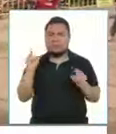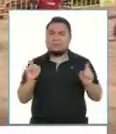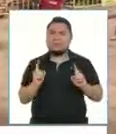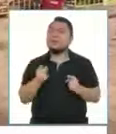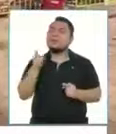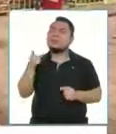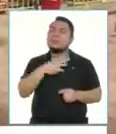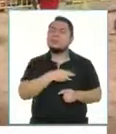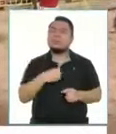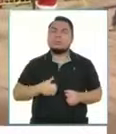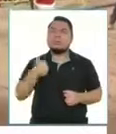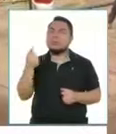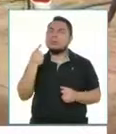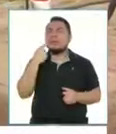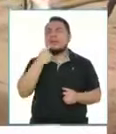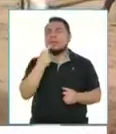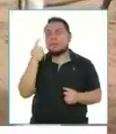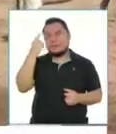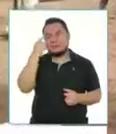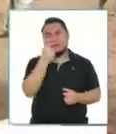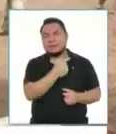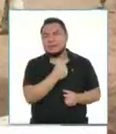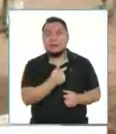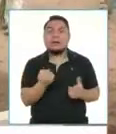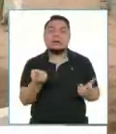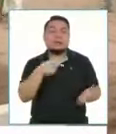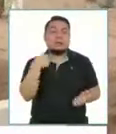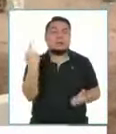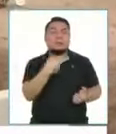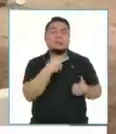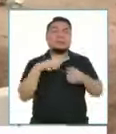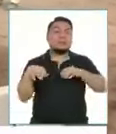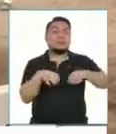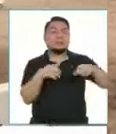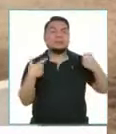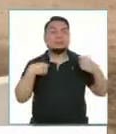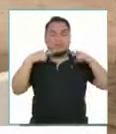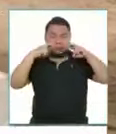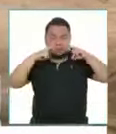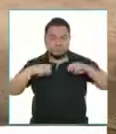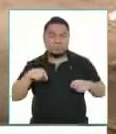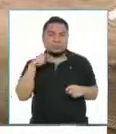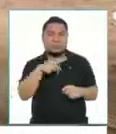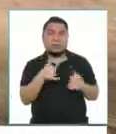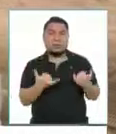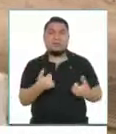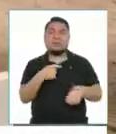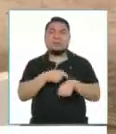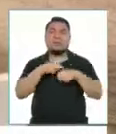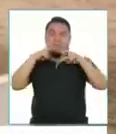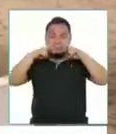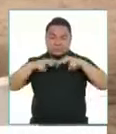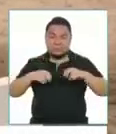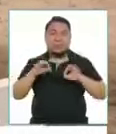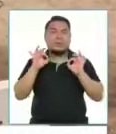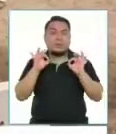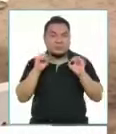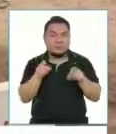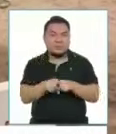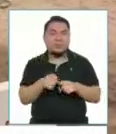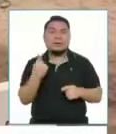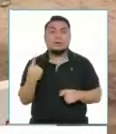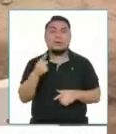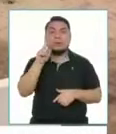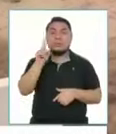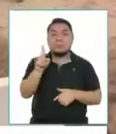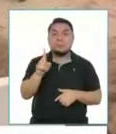tiene que decir usted como autoridad? Bueno, efectivamente, nosotros lo que estamos haciendo es estudiando. En este momento tenemos el estudio de factibilidad, donde